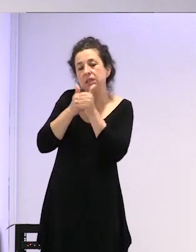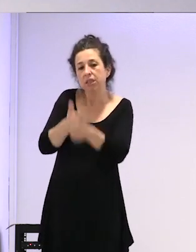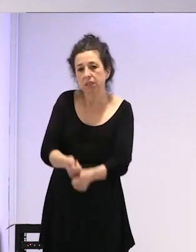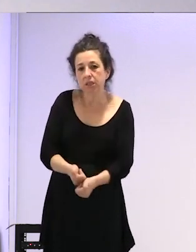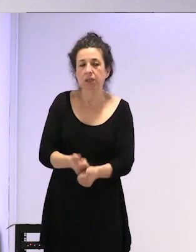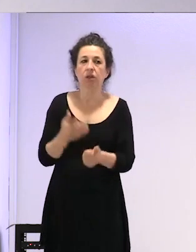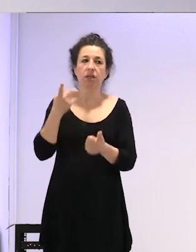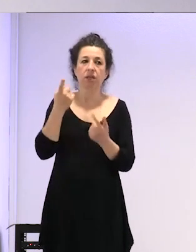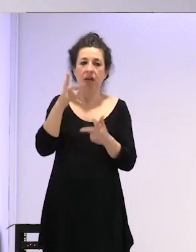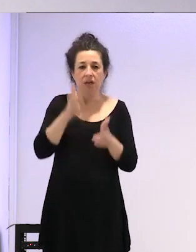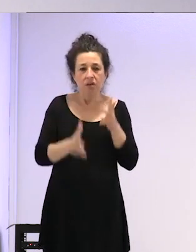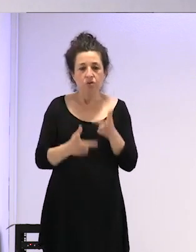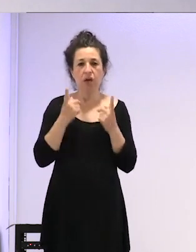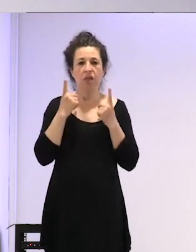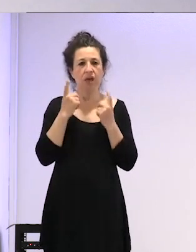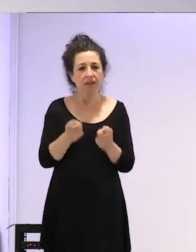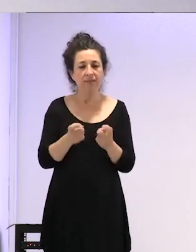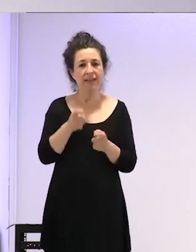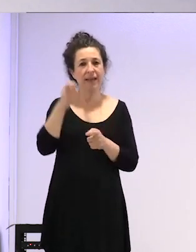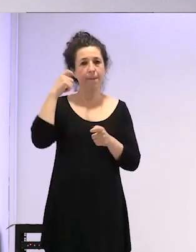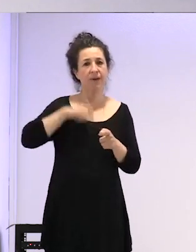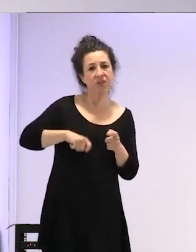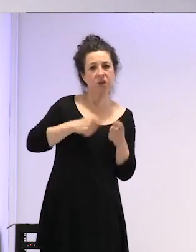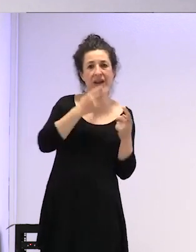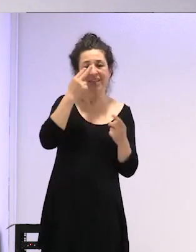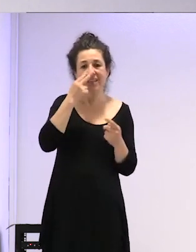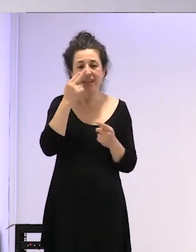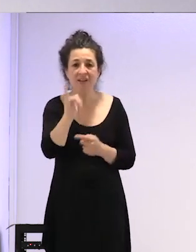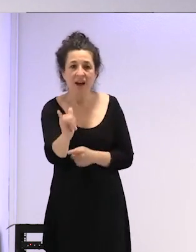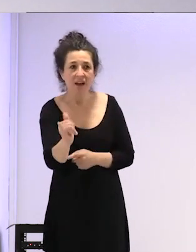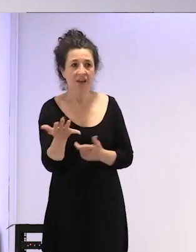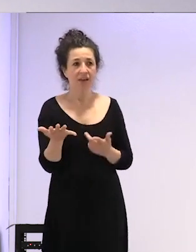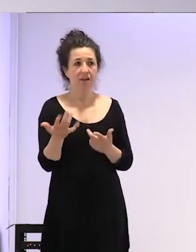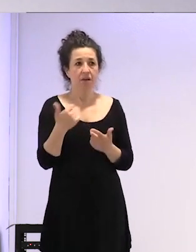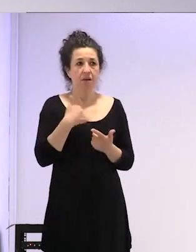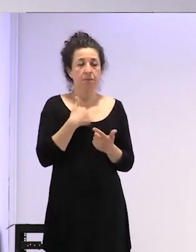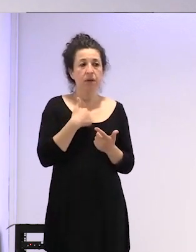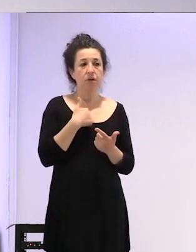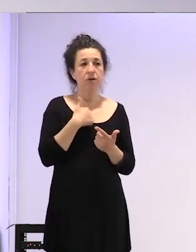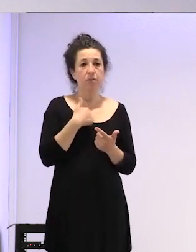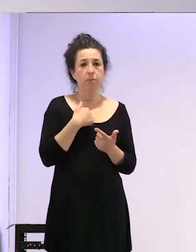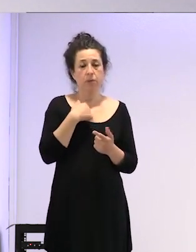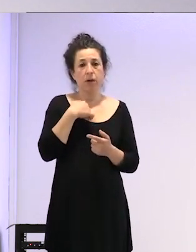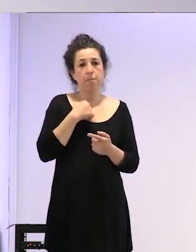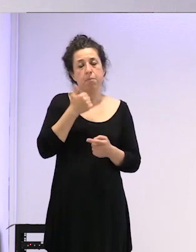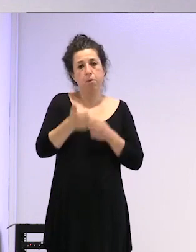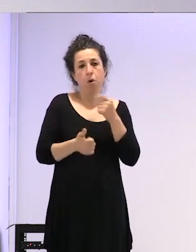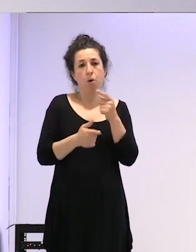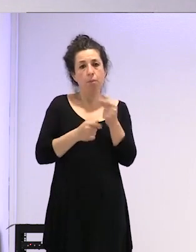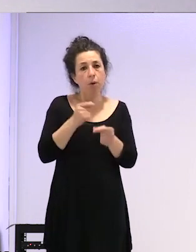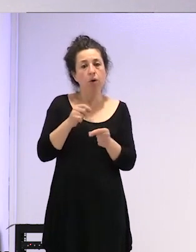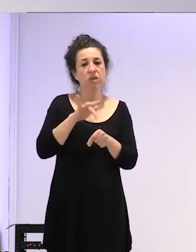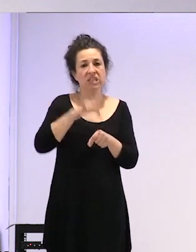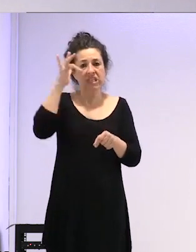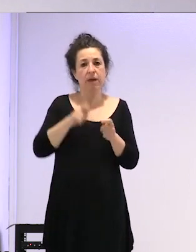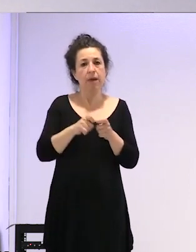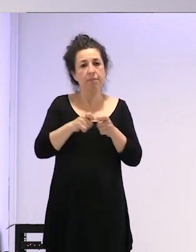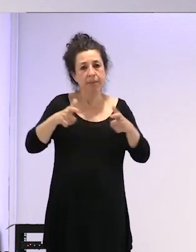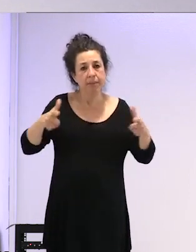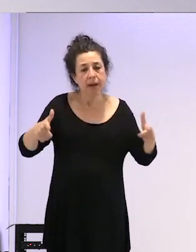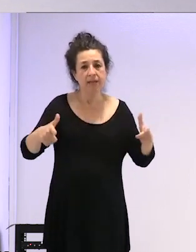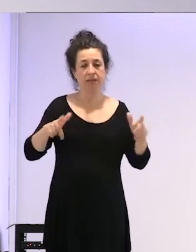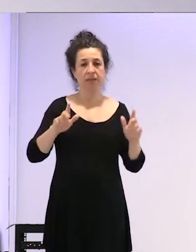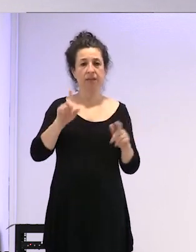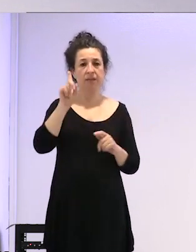Euskadi que tienen que estar interesados en esto que deberían estar lo previo porque además cada vez hay más visibilidad sobre el tema trans y sobre